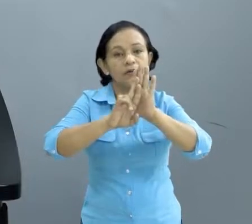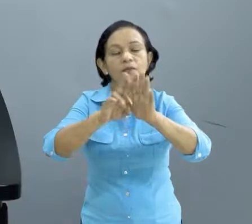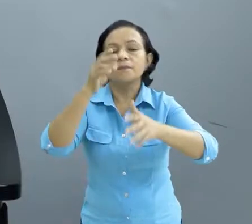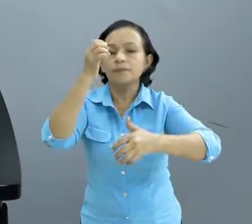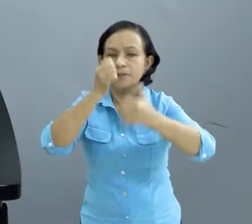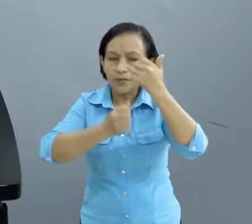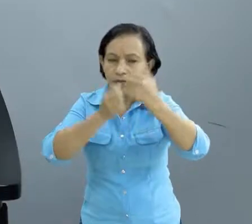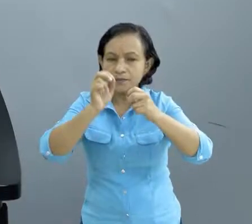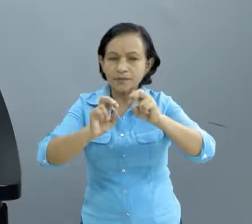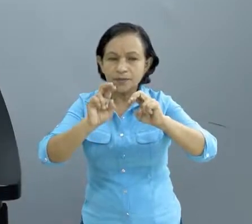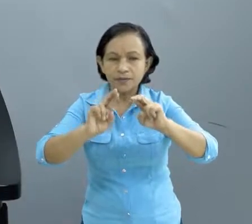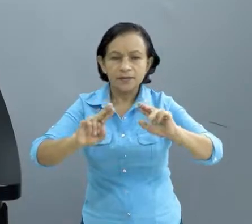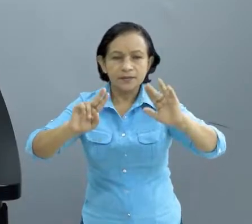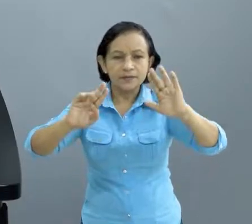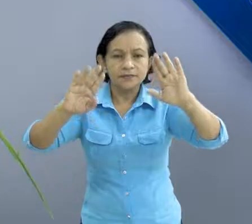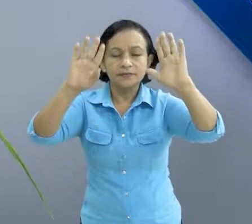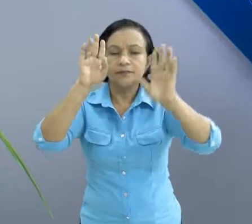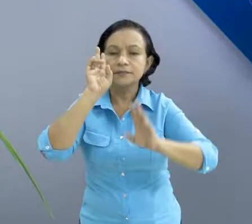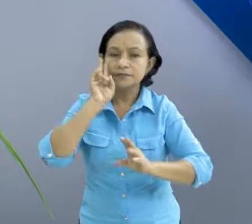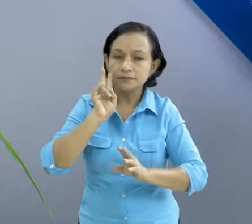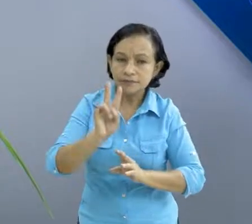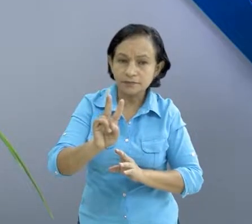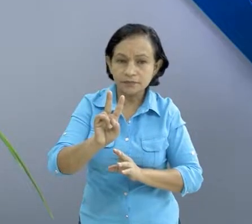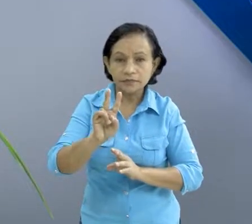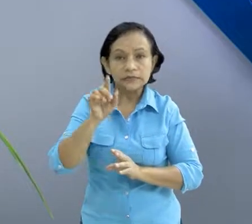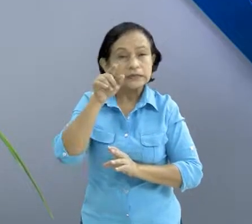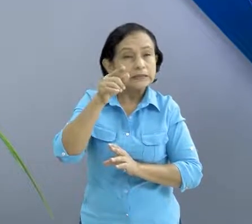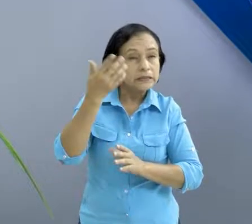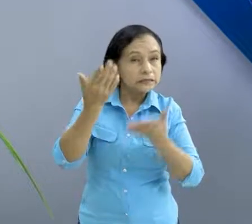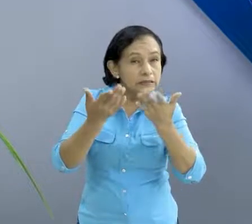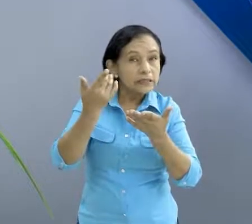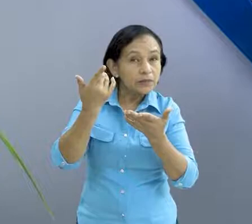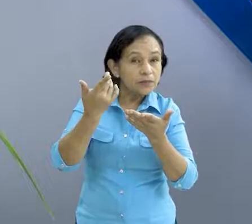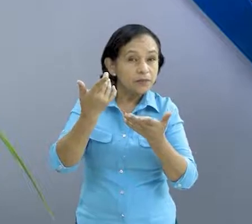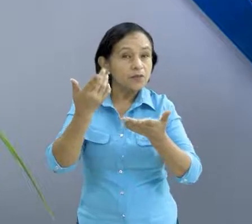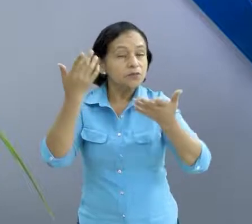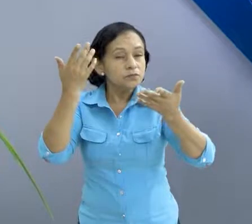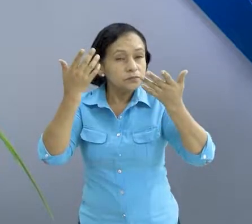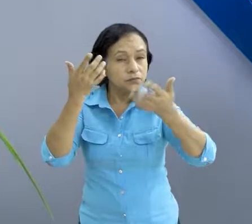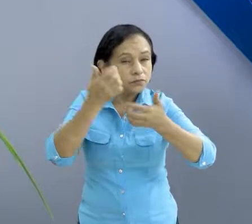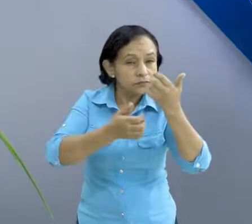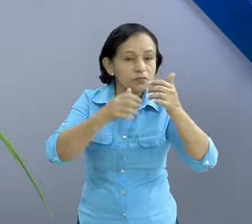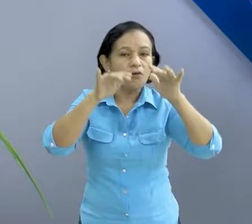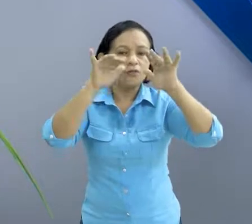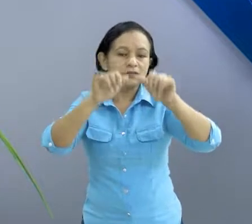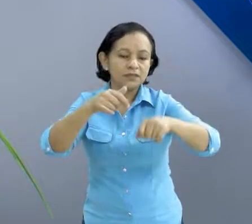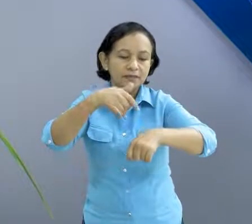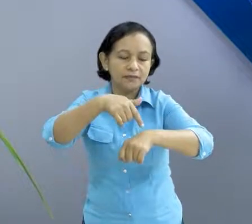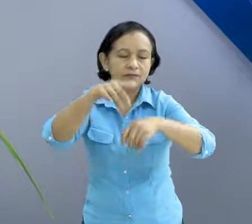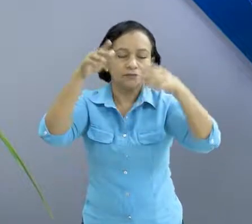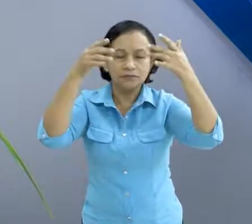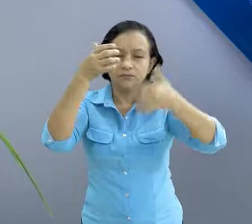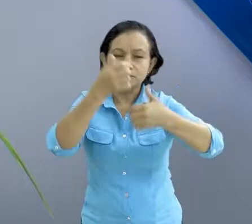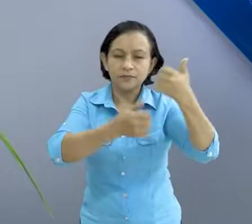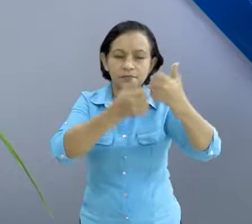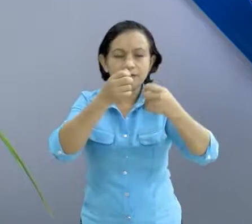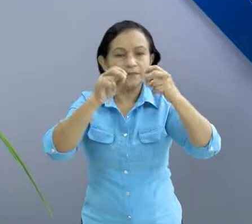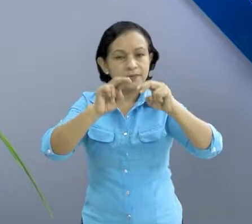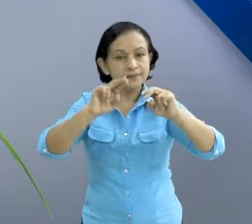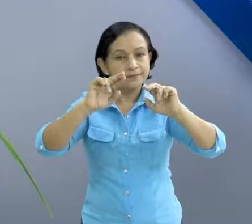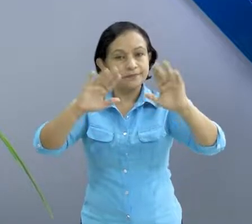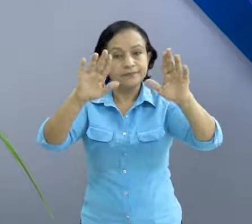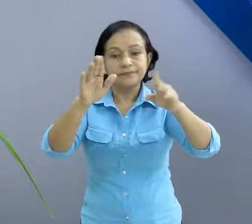fenómeno que se identifique que está por impactar en un territorio o que ya ha impactado en un territorio.